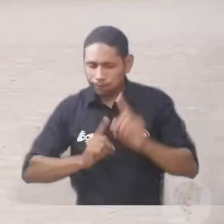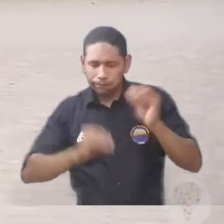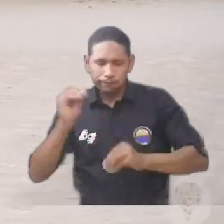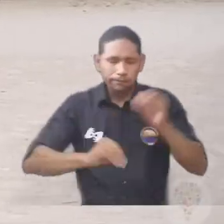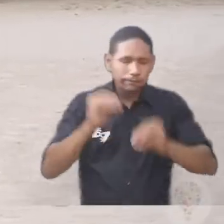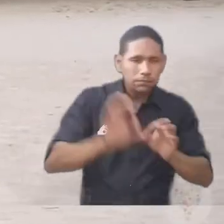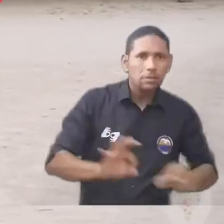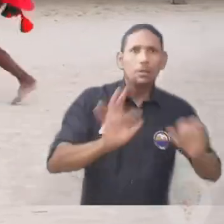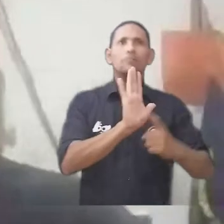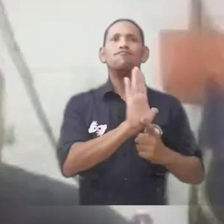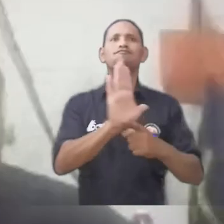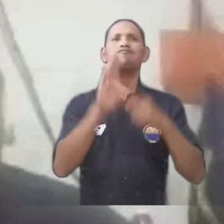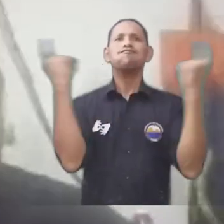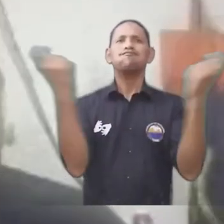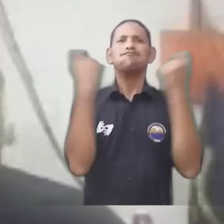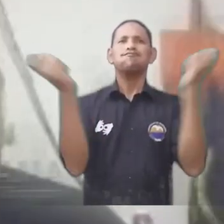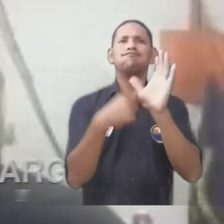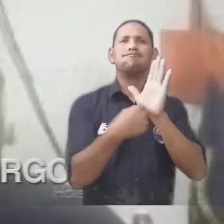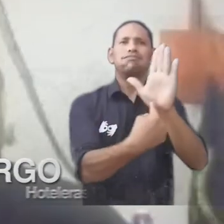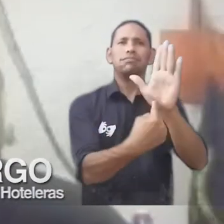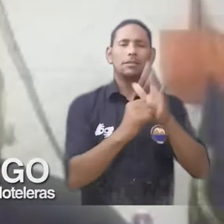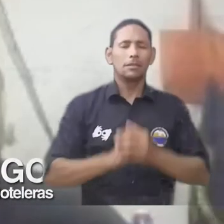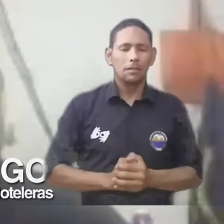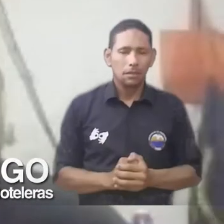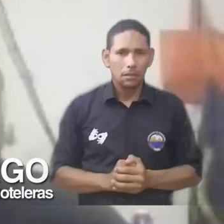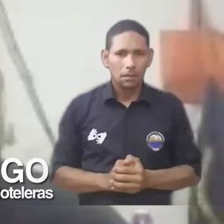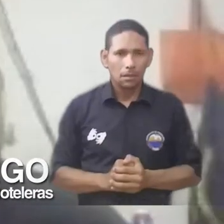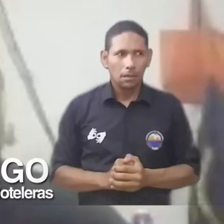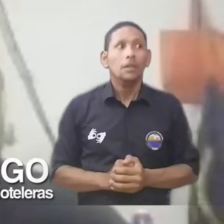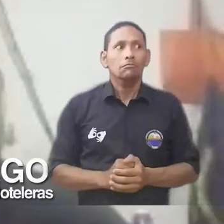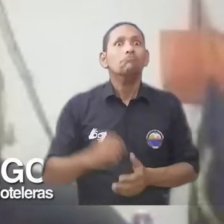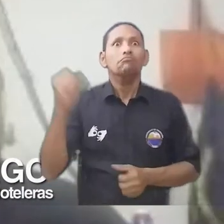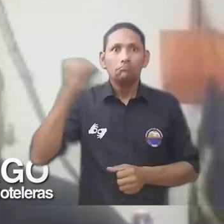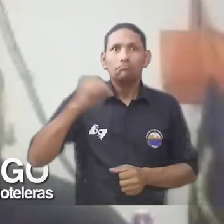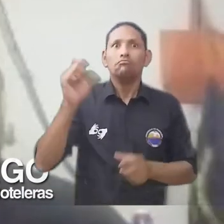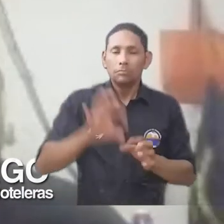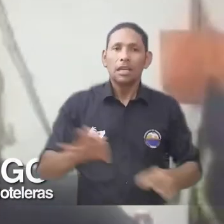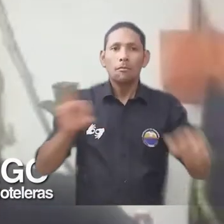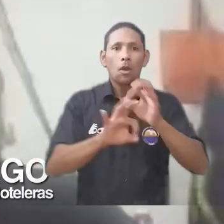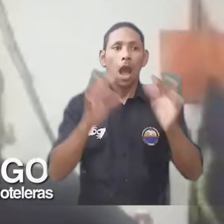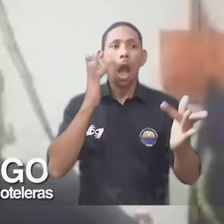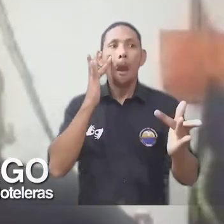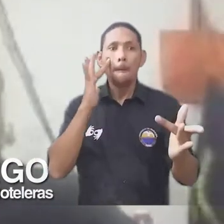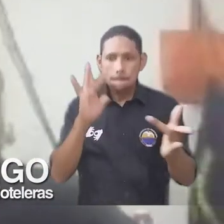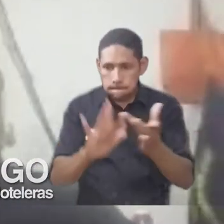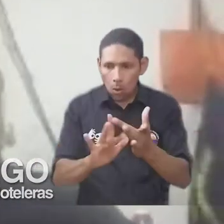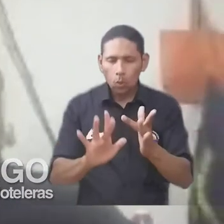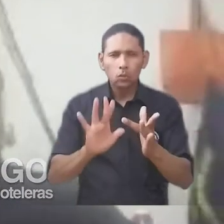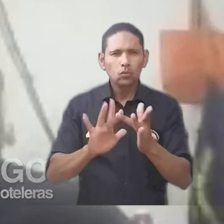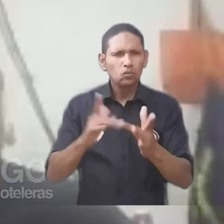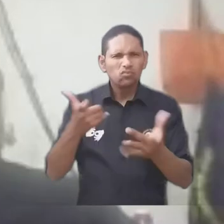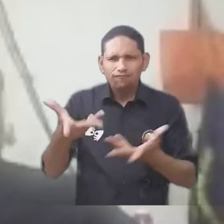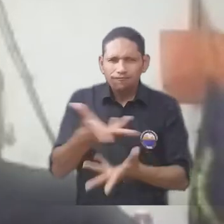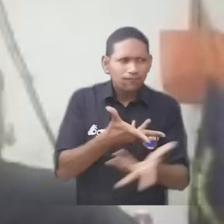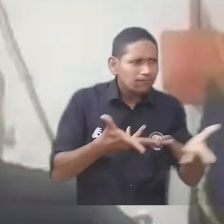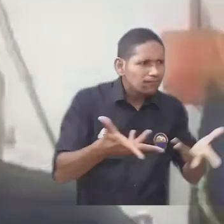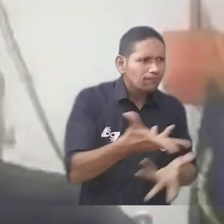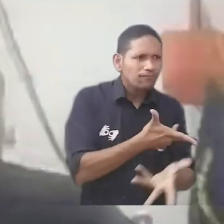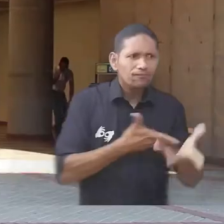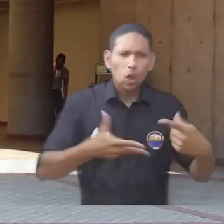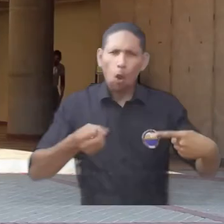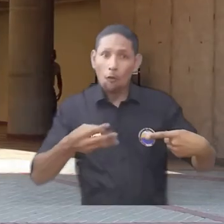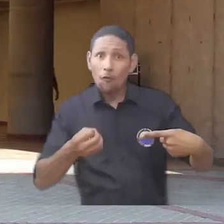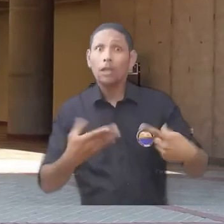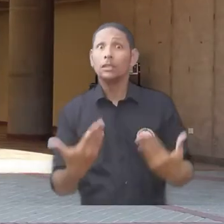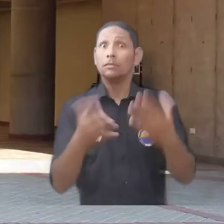para que no esté desfasado. Me parece muy pertinente e importante que se aborden este tipo de prácticas, de este tipo de charlas, de este tipo de conferencias, porque nosotros somos